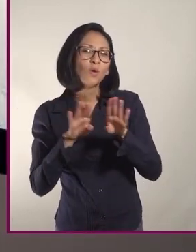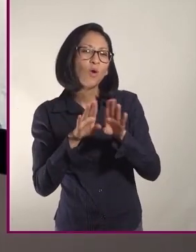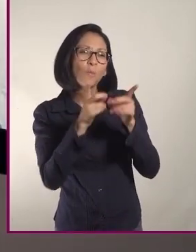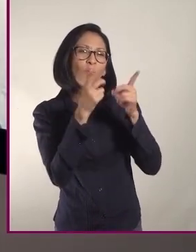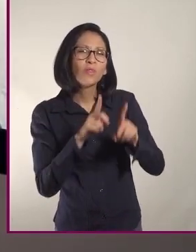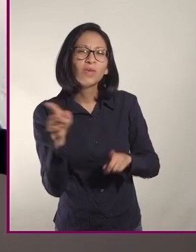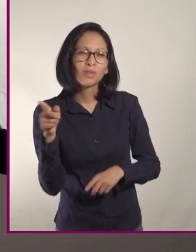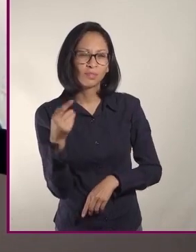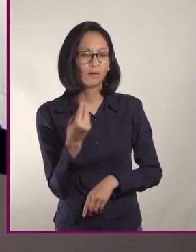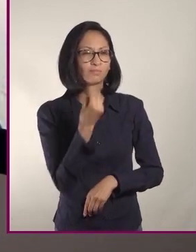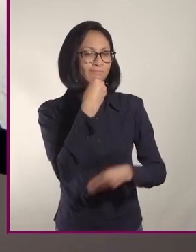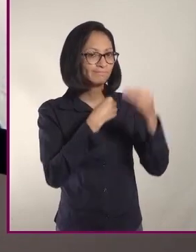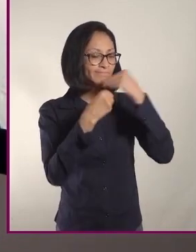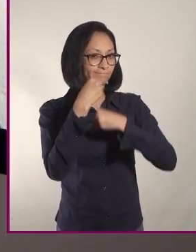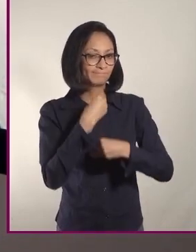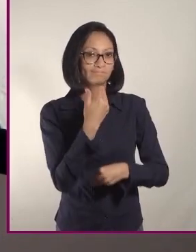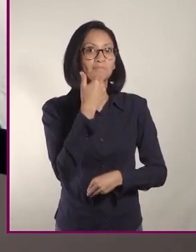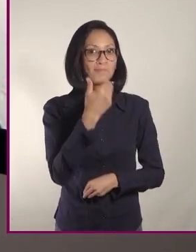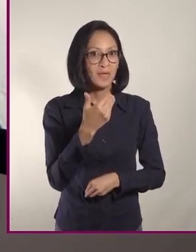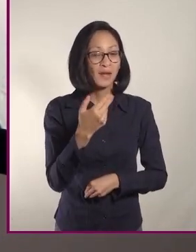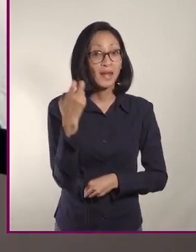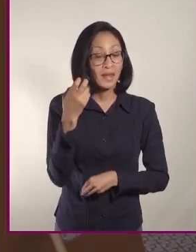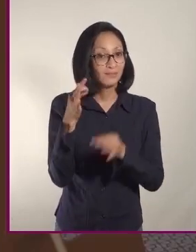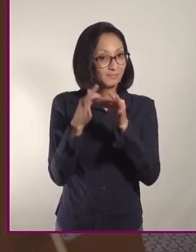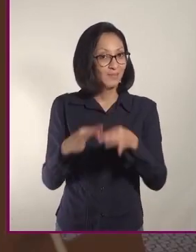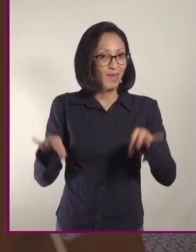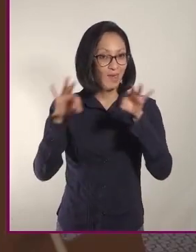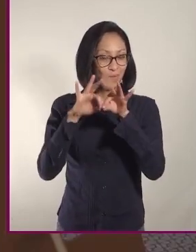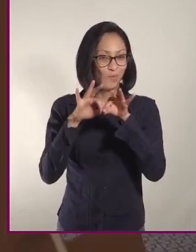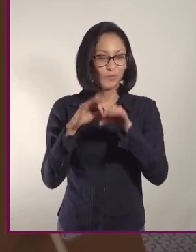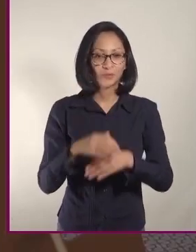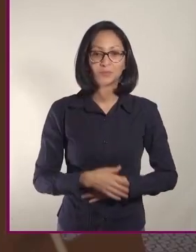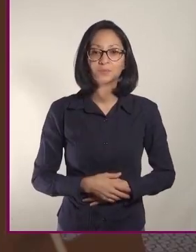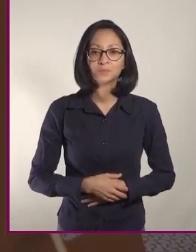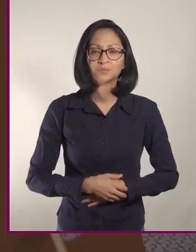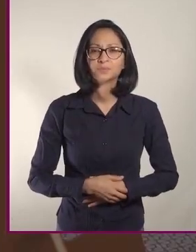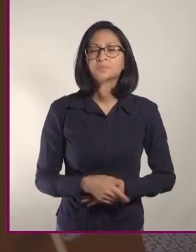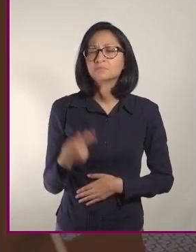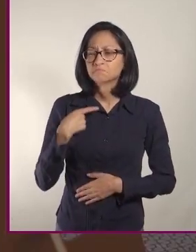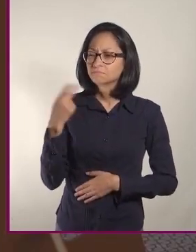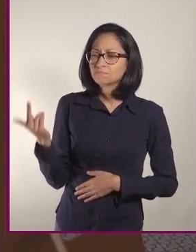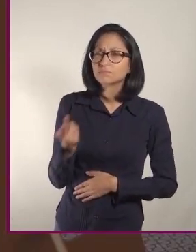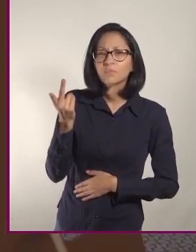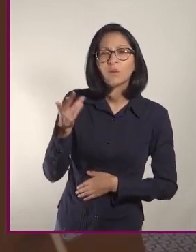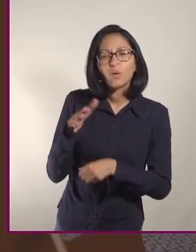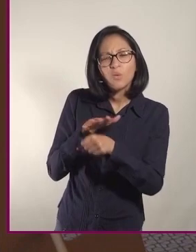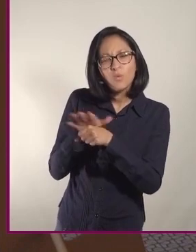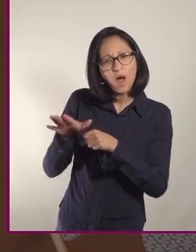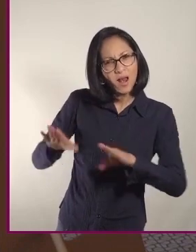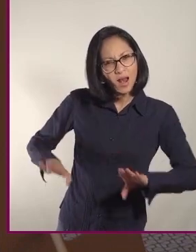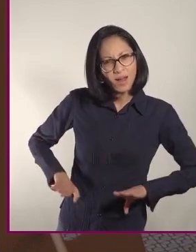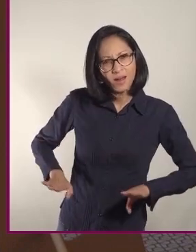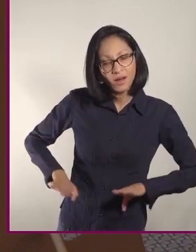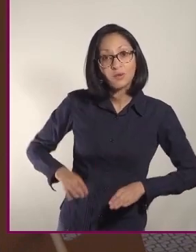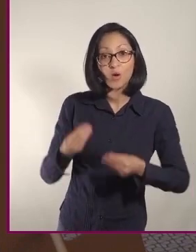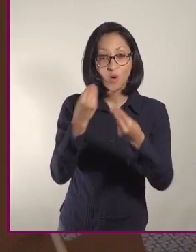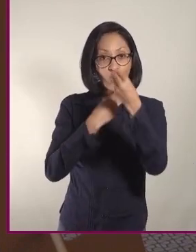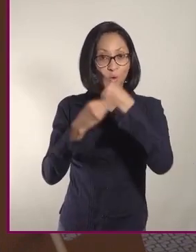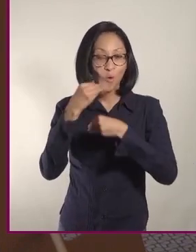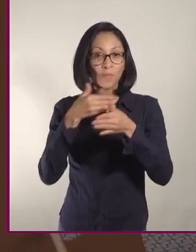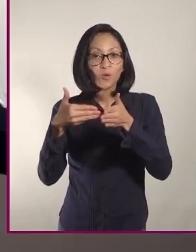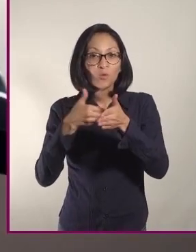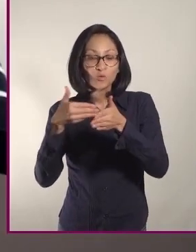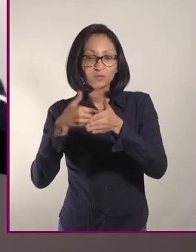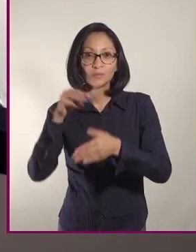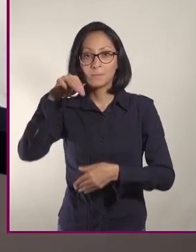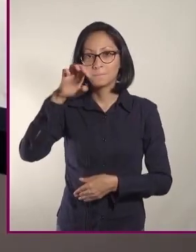reputación del mundo, la dieta mediterránea. Jimena, ¿cuáles son las principales características de la cocina mediterránea?